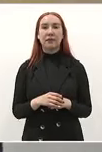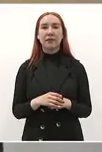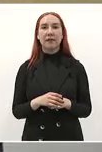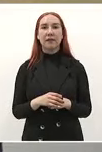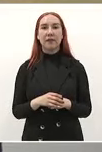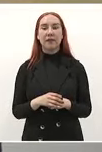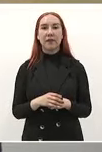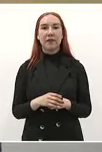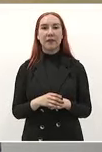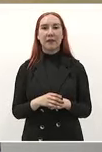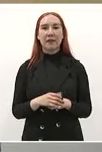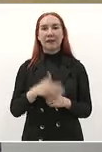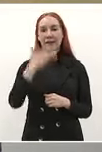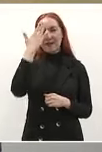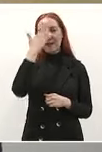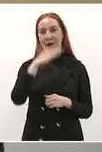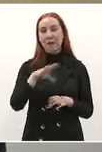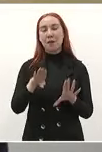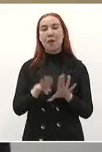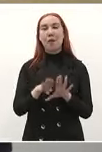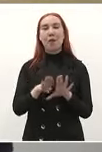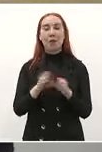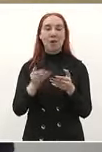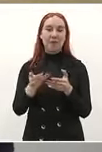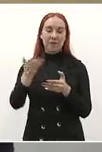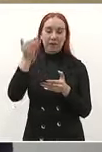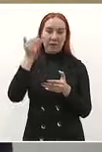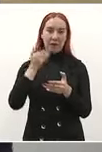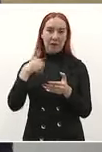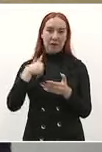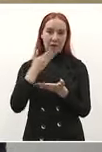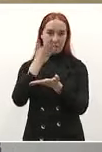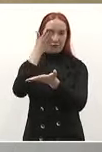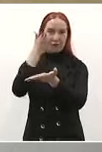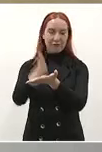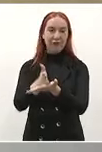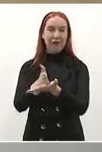campaña porque la tercera fue la vencida me decían miren